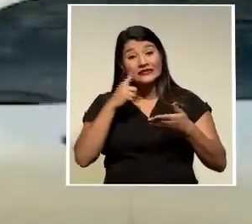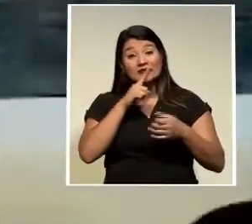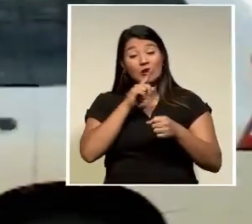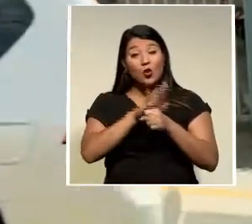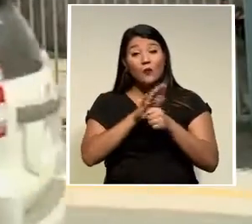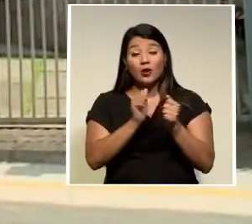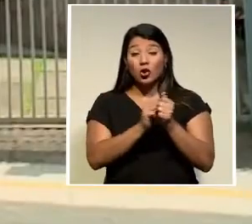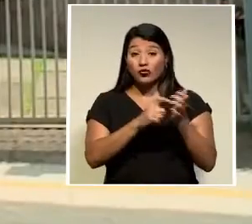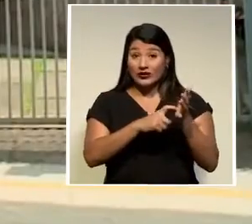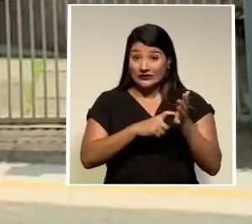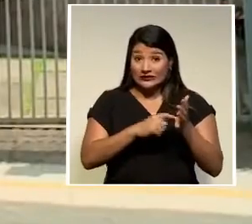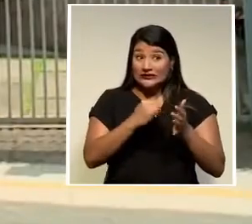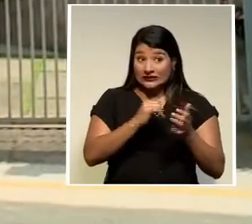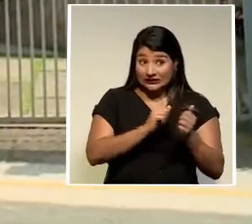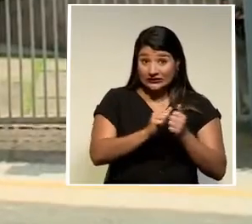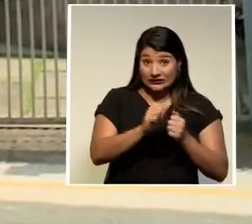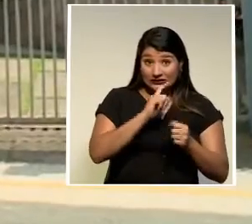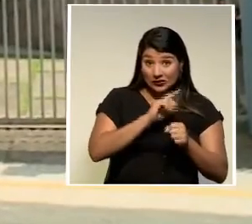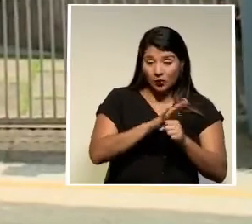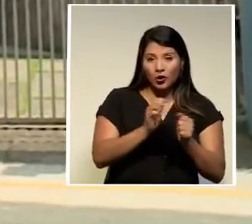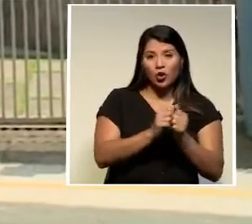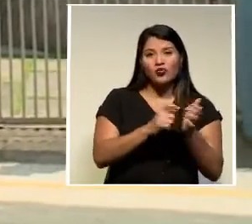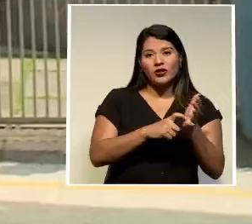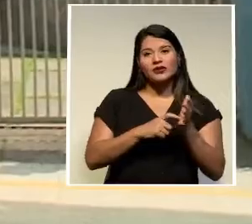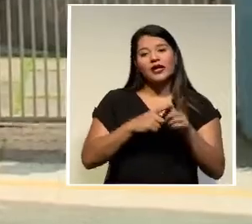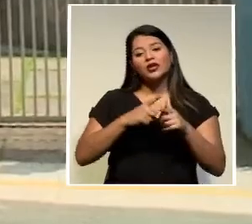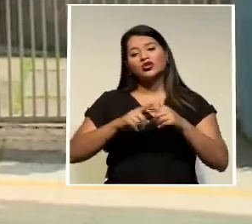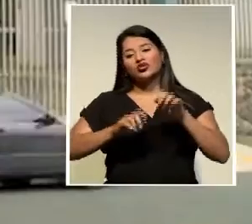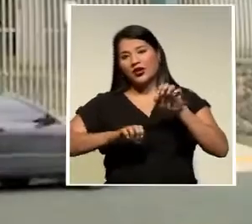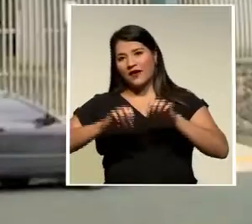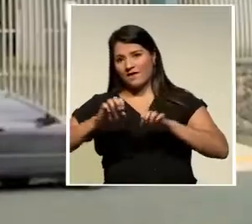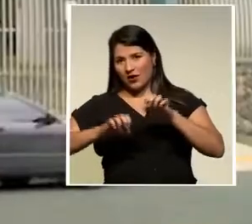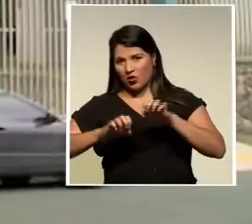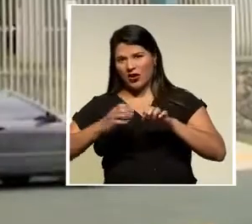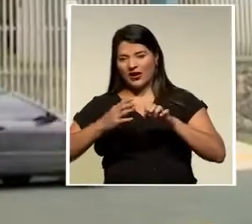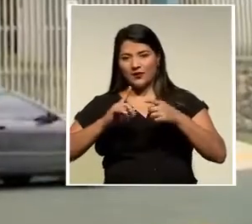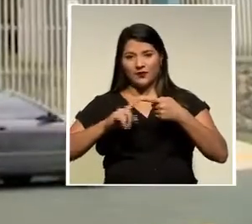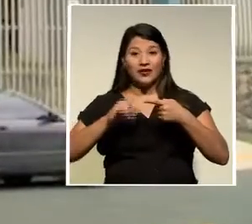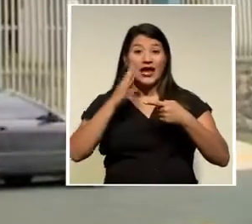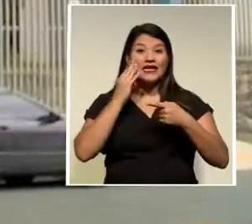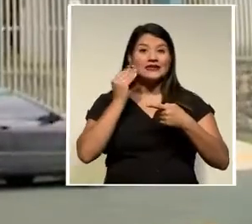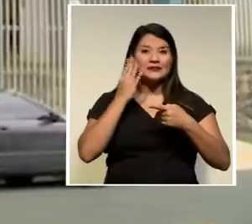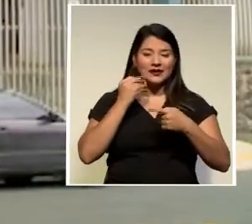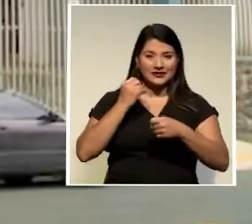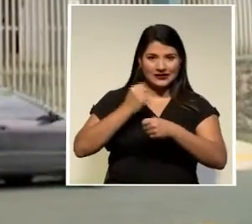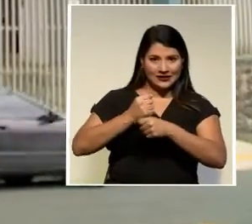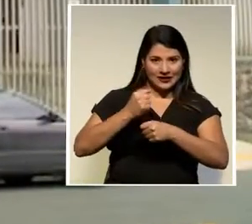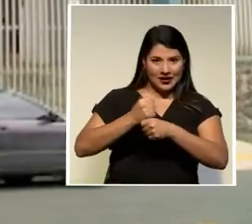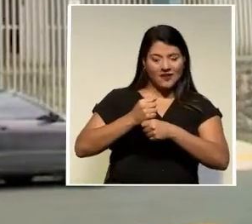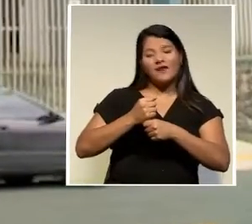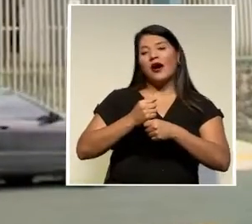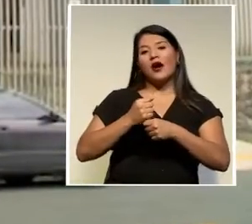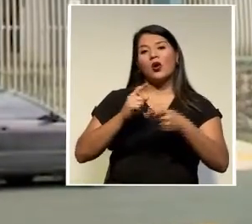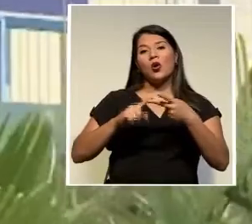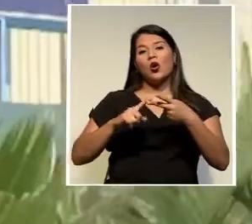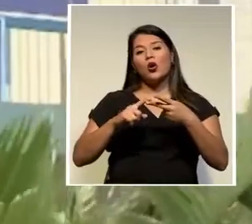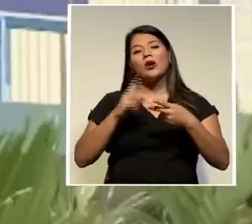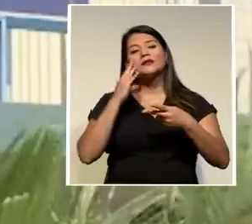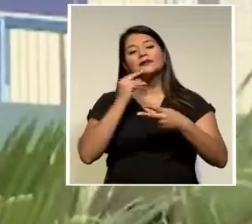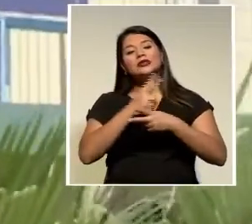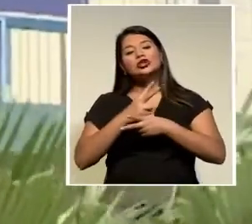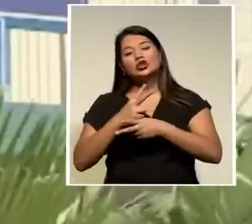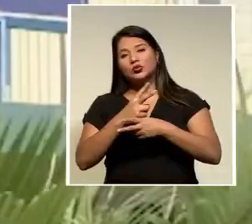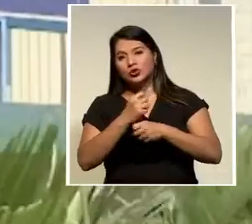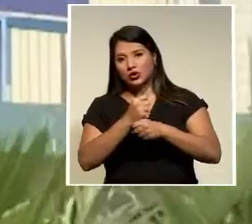quienes así lo hagan se les calificará según estos rubros experiencia laboral en el ejercicio del derecho en supervisión de personal